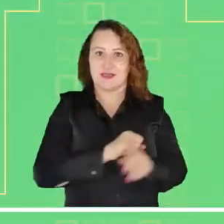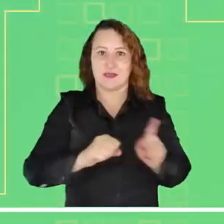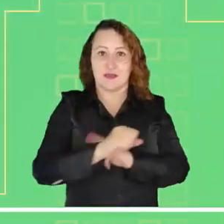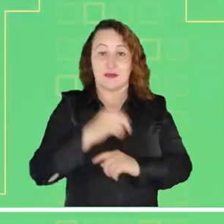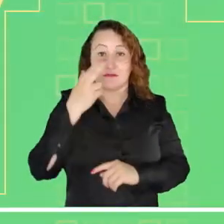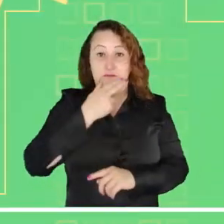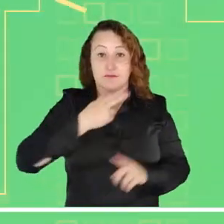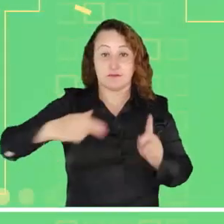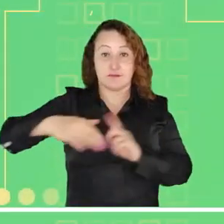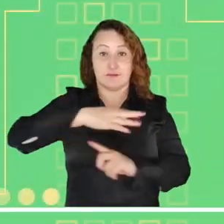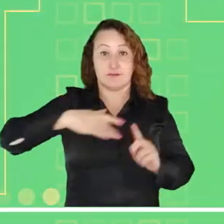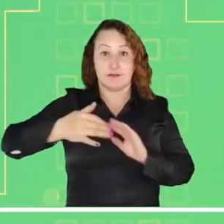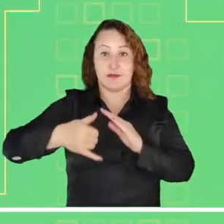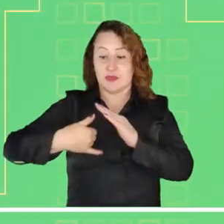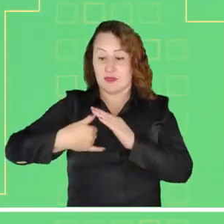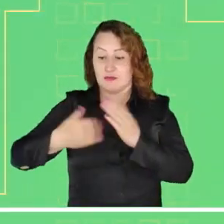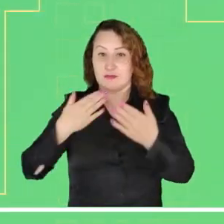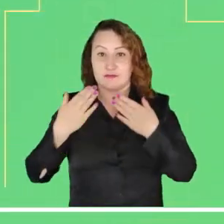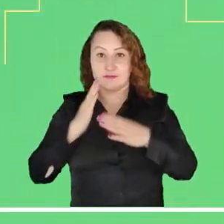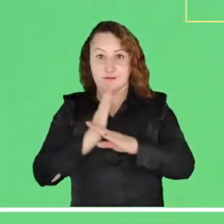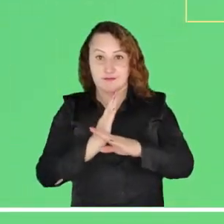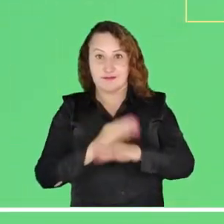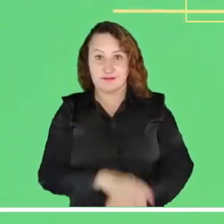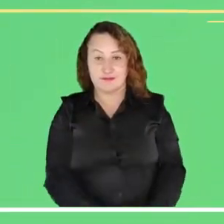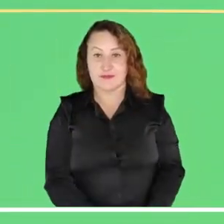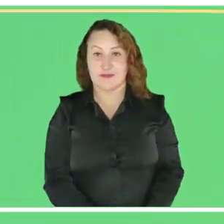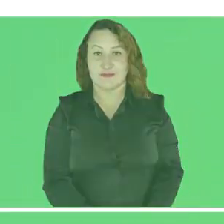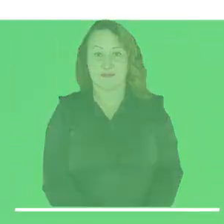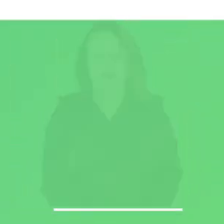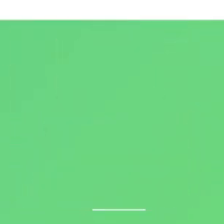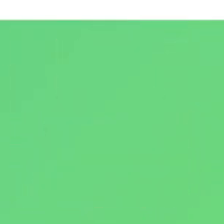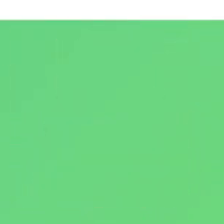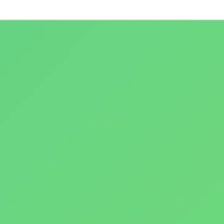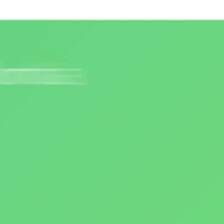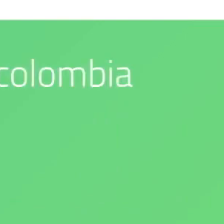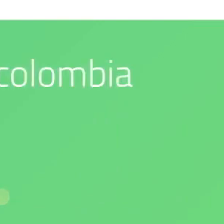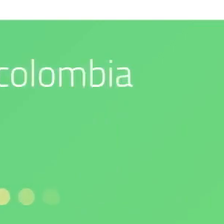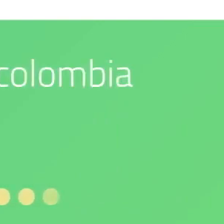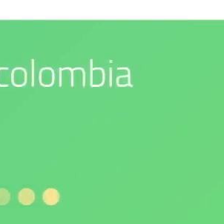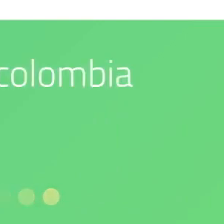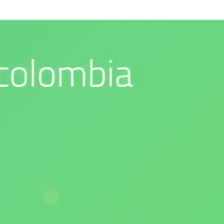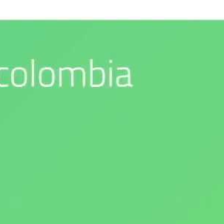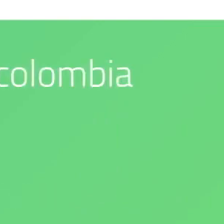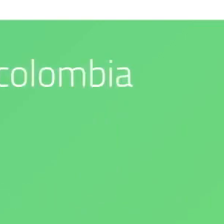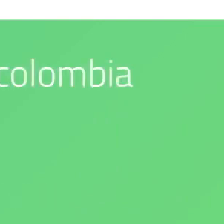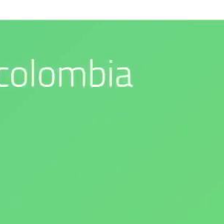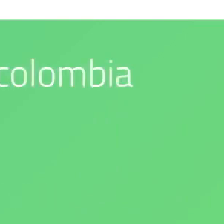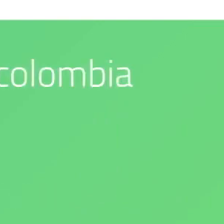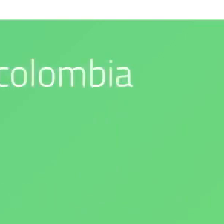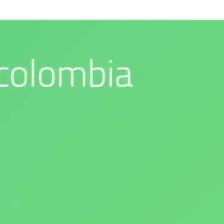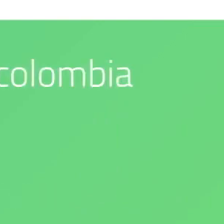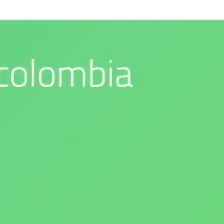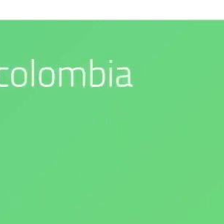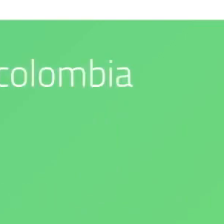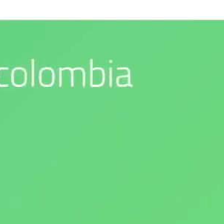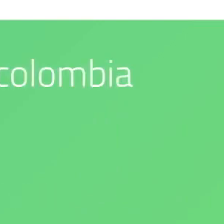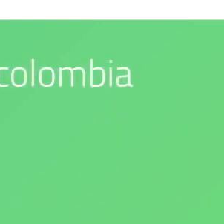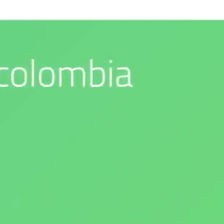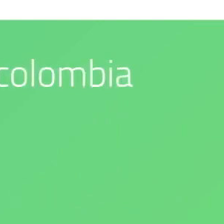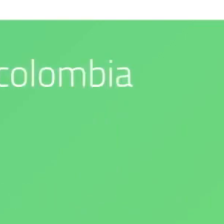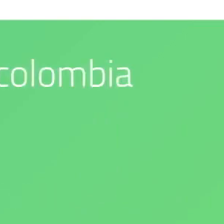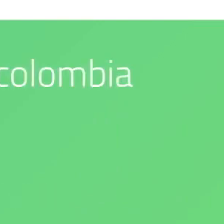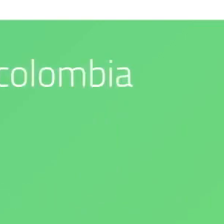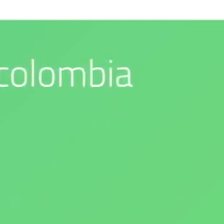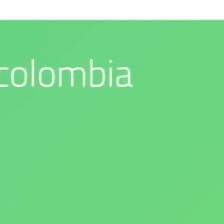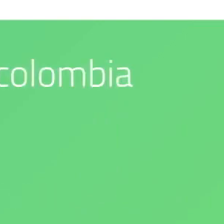Síguenos en nuestras redes sociales. Nuestro compromiso es con el medio ambiente. IDEAM es confianza y prevención.